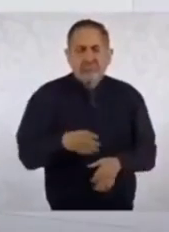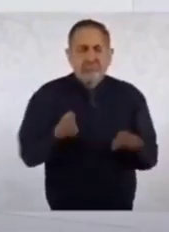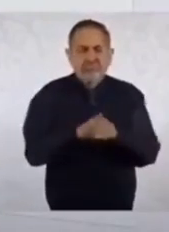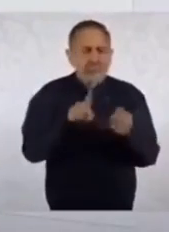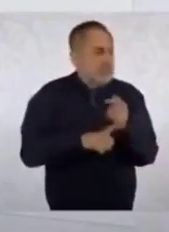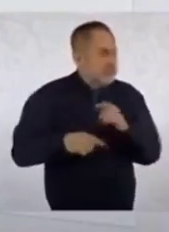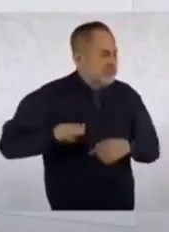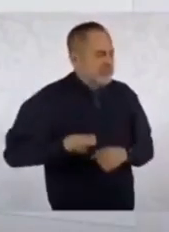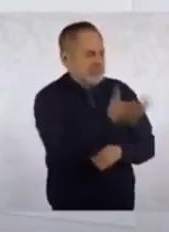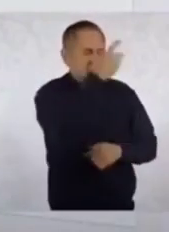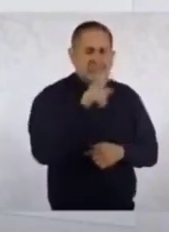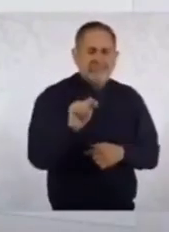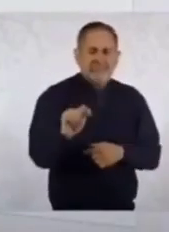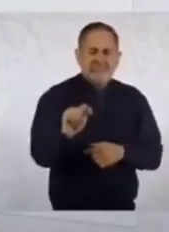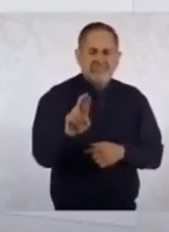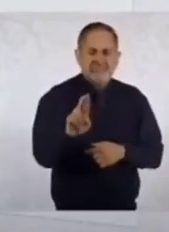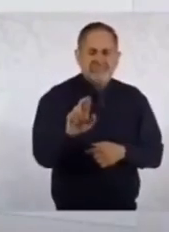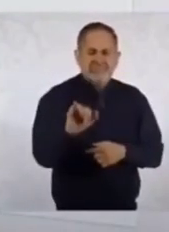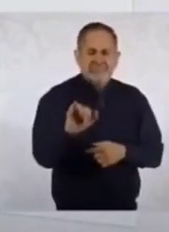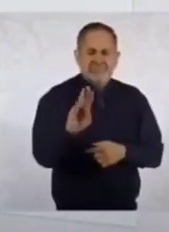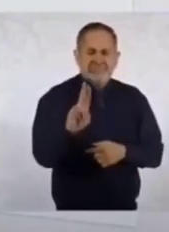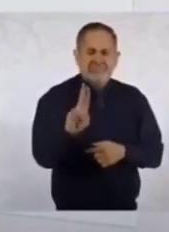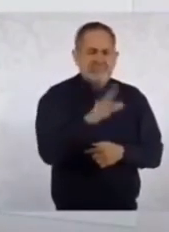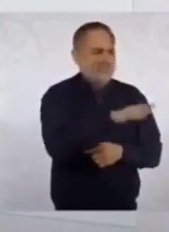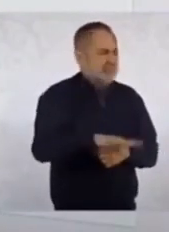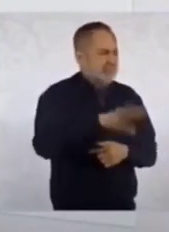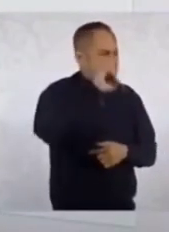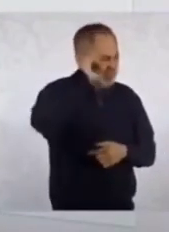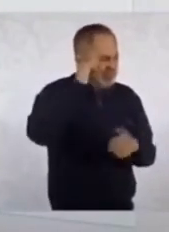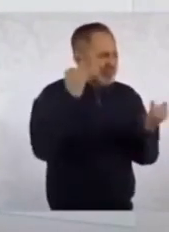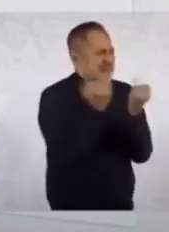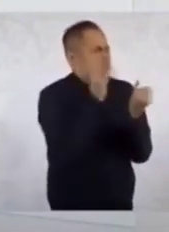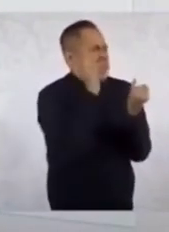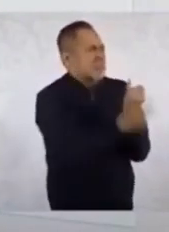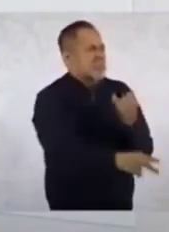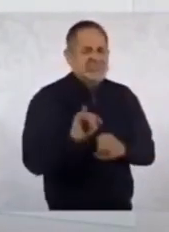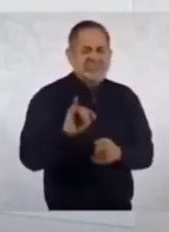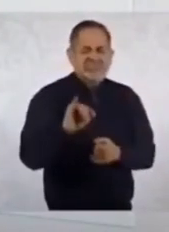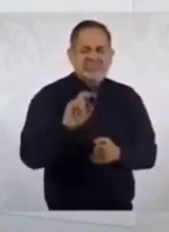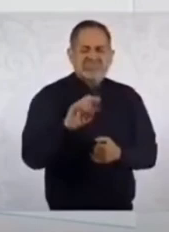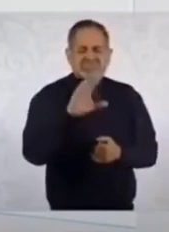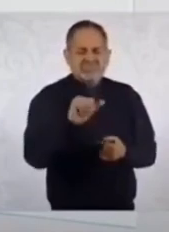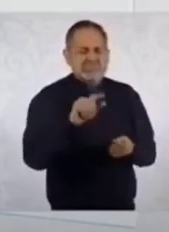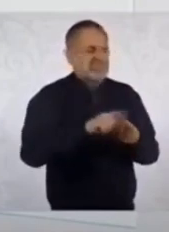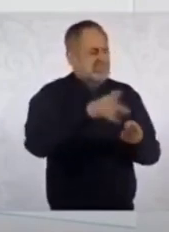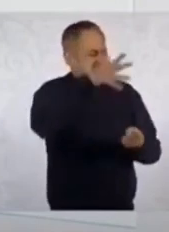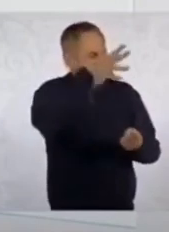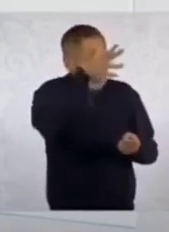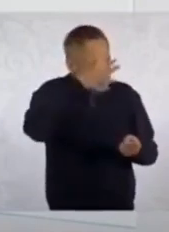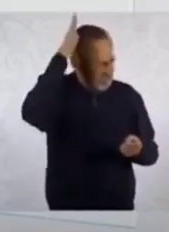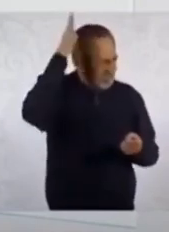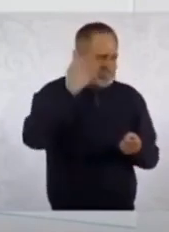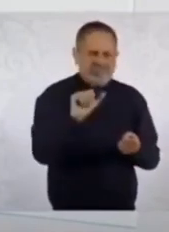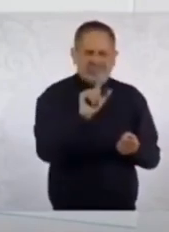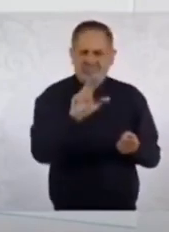tribus como incas, aztecas o mayas